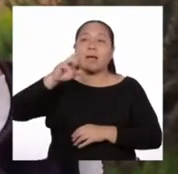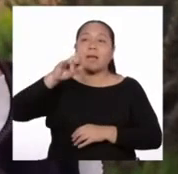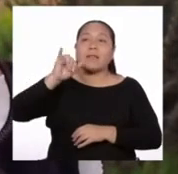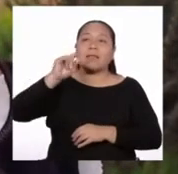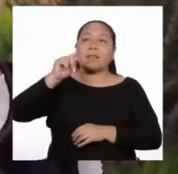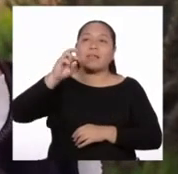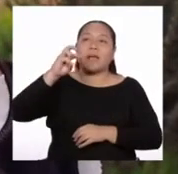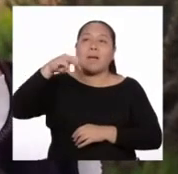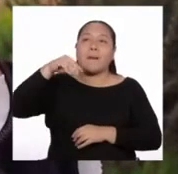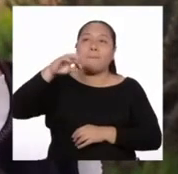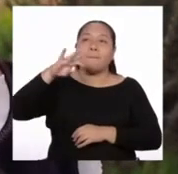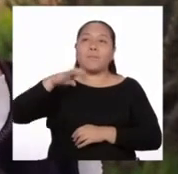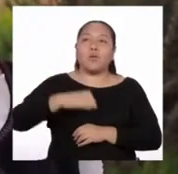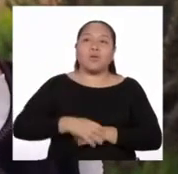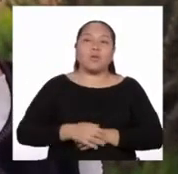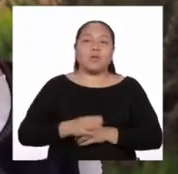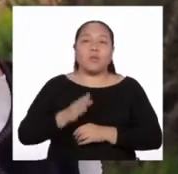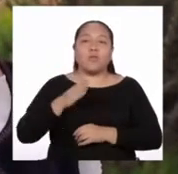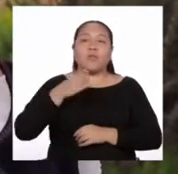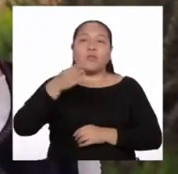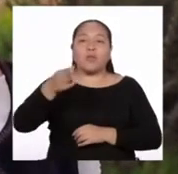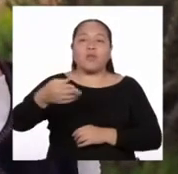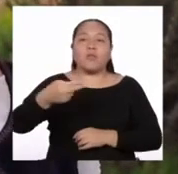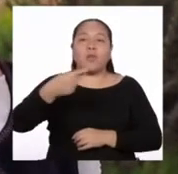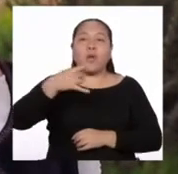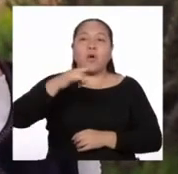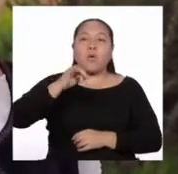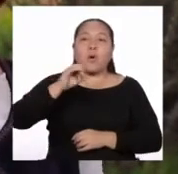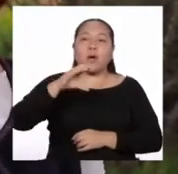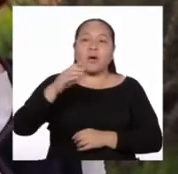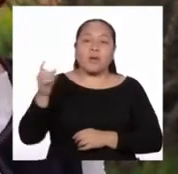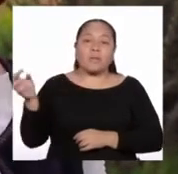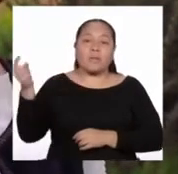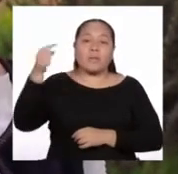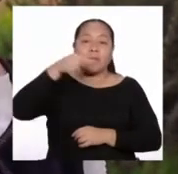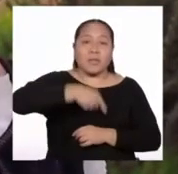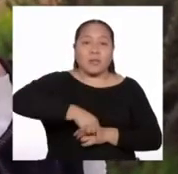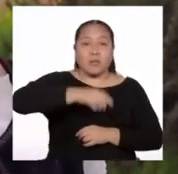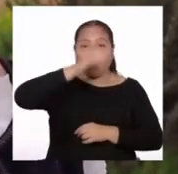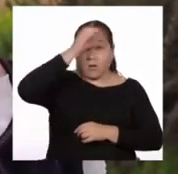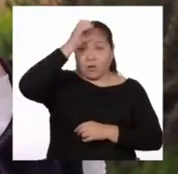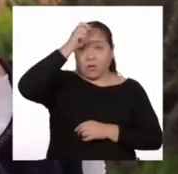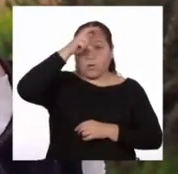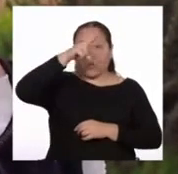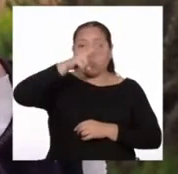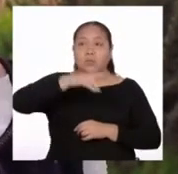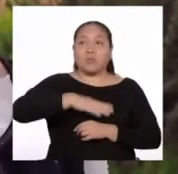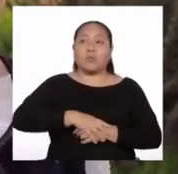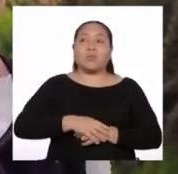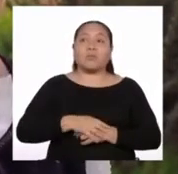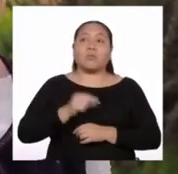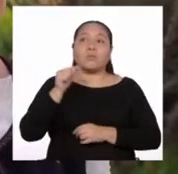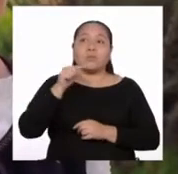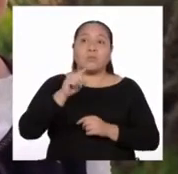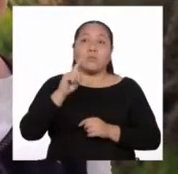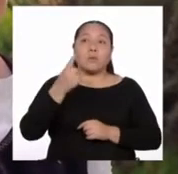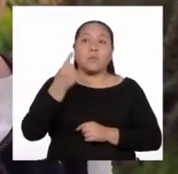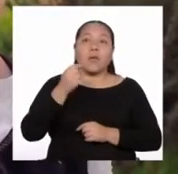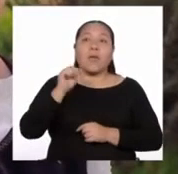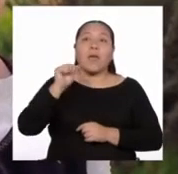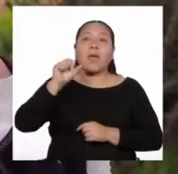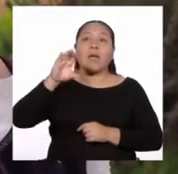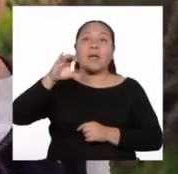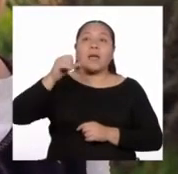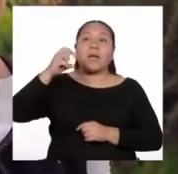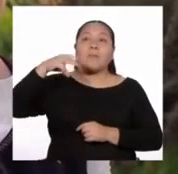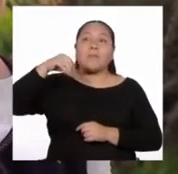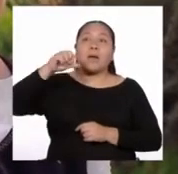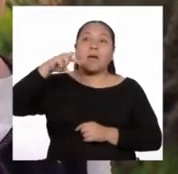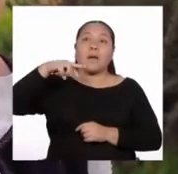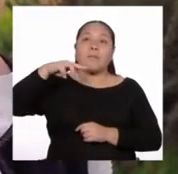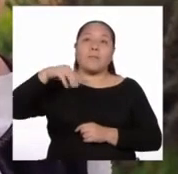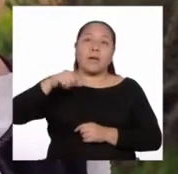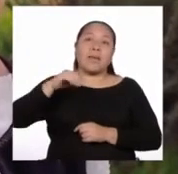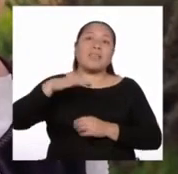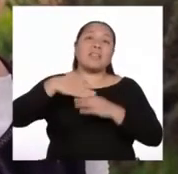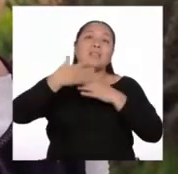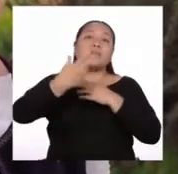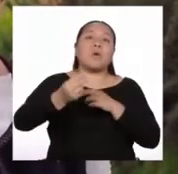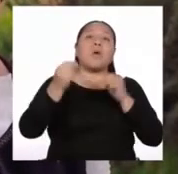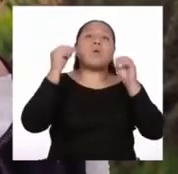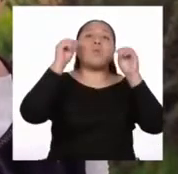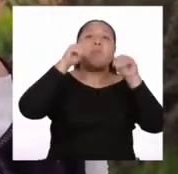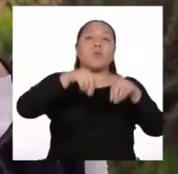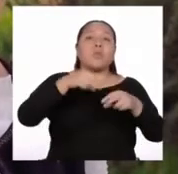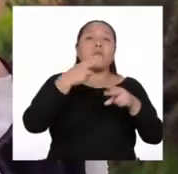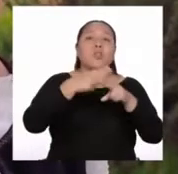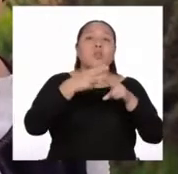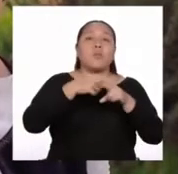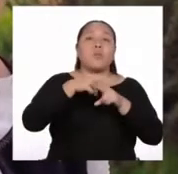ídolo huaca, Guanacauri, viniendo a la ciudad de Cusco. Primero se llamó Acamama, después la llamaron Cusco. Y